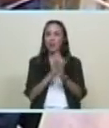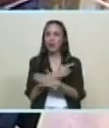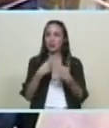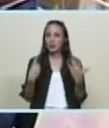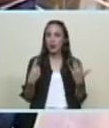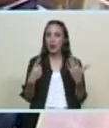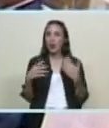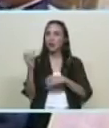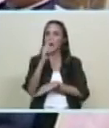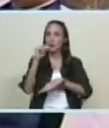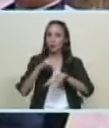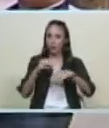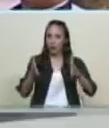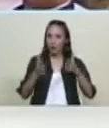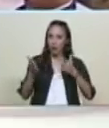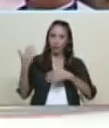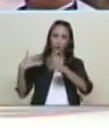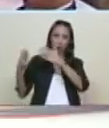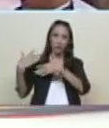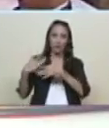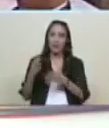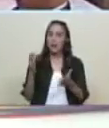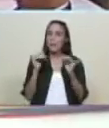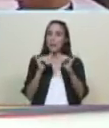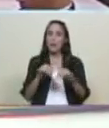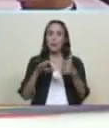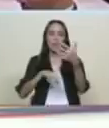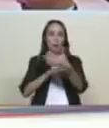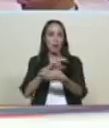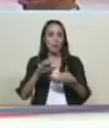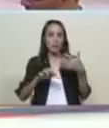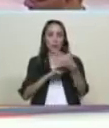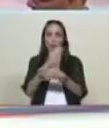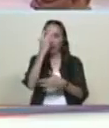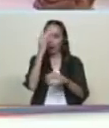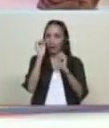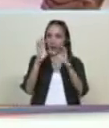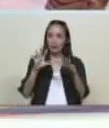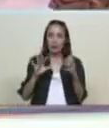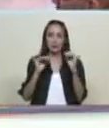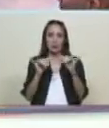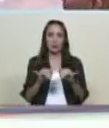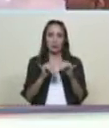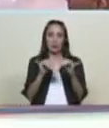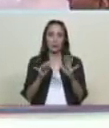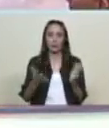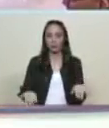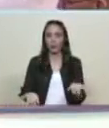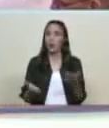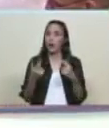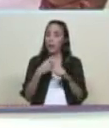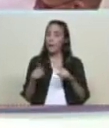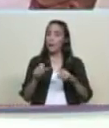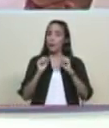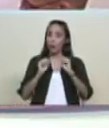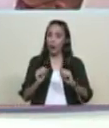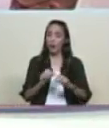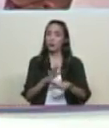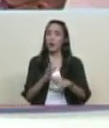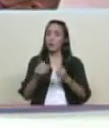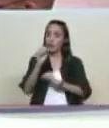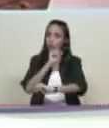parlamentarias se envalentonaron y nos sabotearon el carnaval 2016 aunque no pudieron porque le pusimos le pusimos al turno